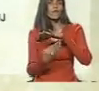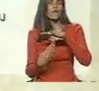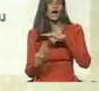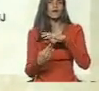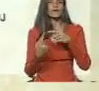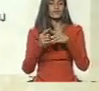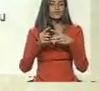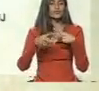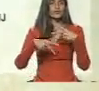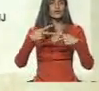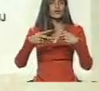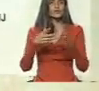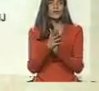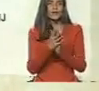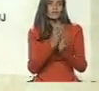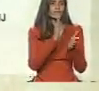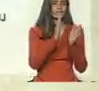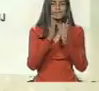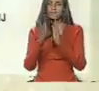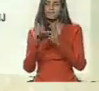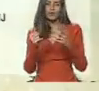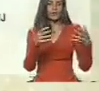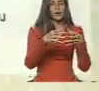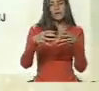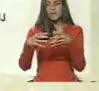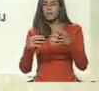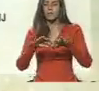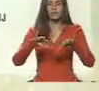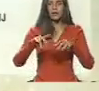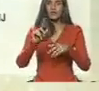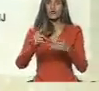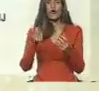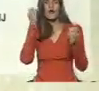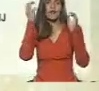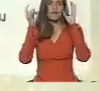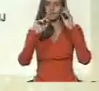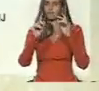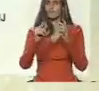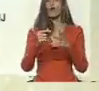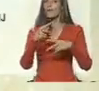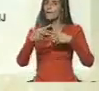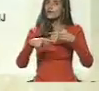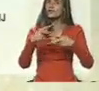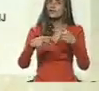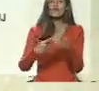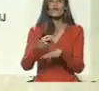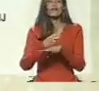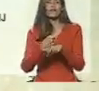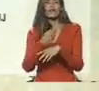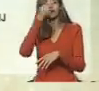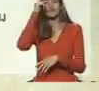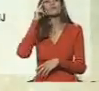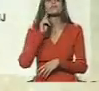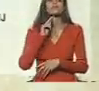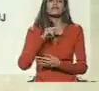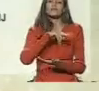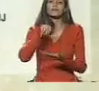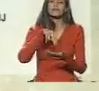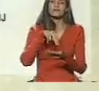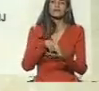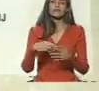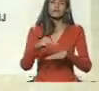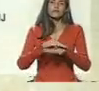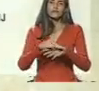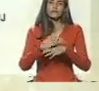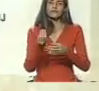este proceso de clasificación no es que lo estamos inventando ahora, profesor. Es un proceso que desde el gobierno bolivariano, desde el accionario del Ministerio de